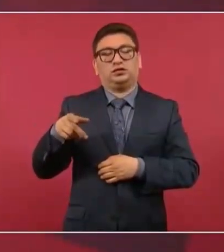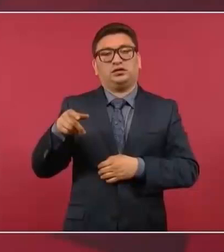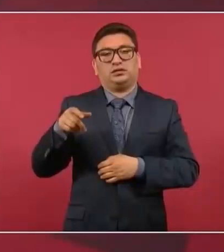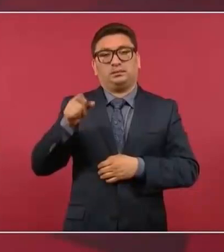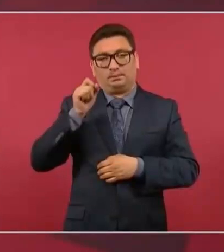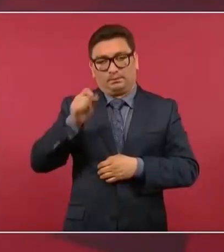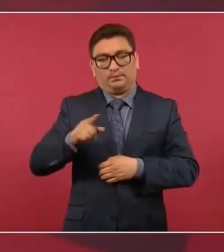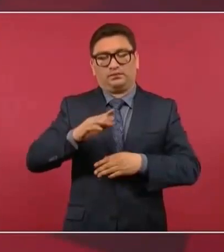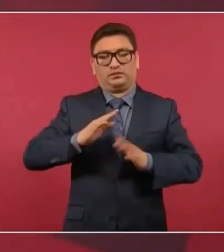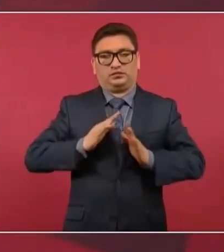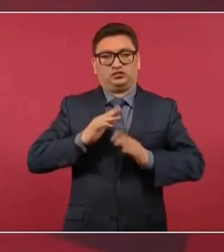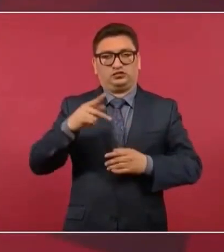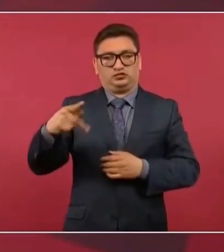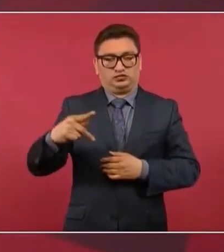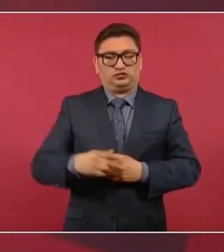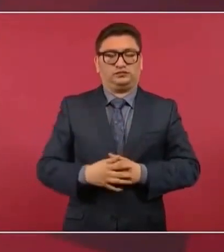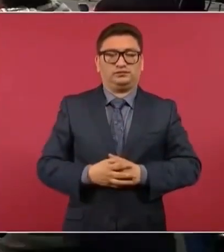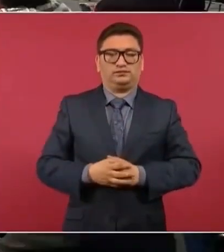defensa.